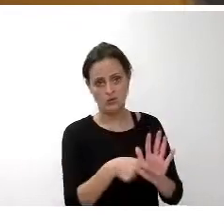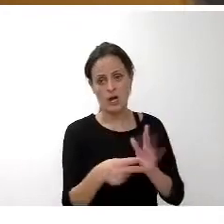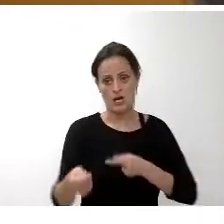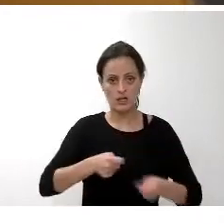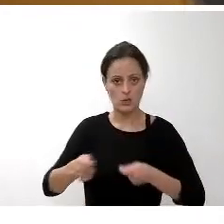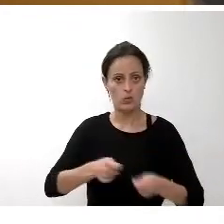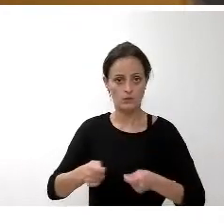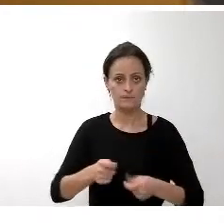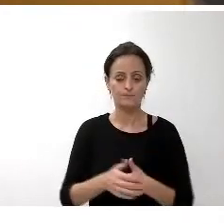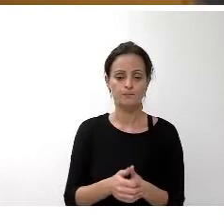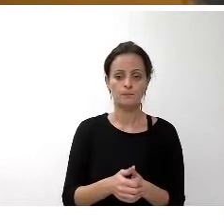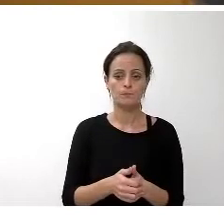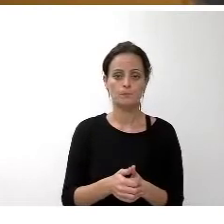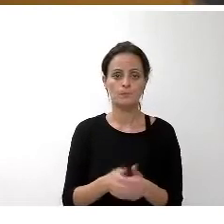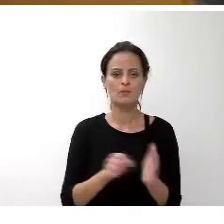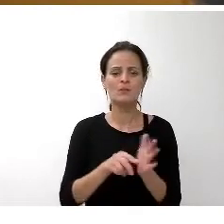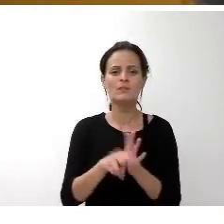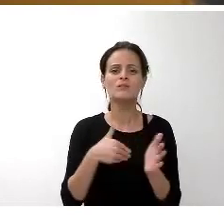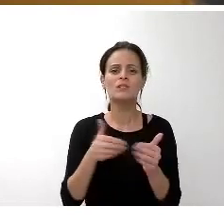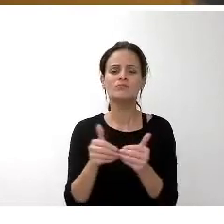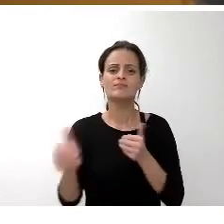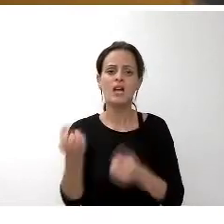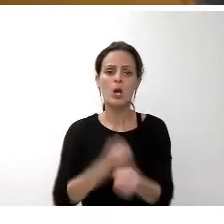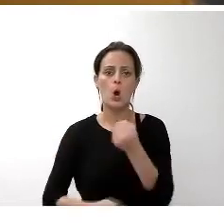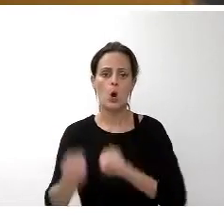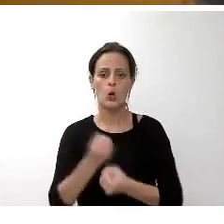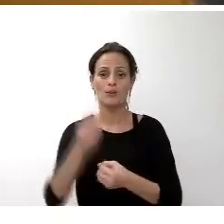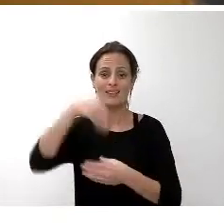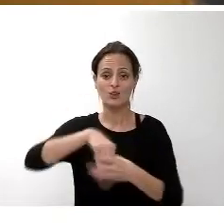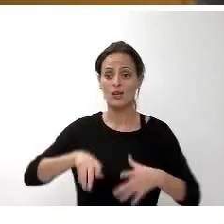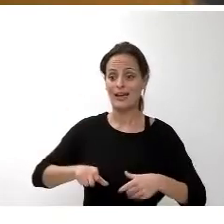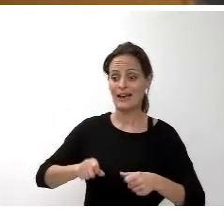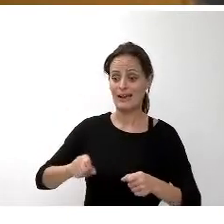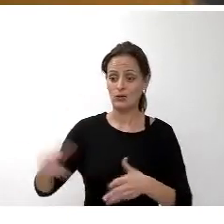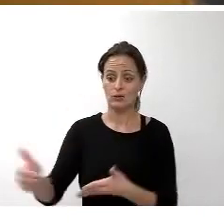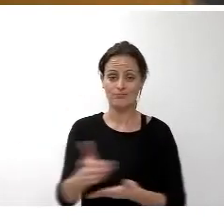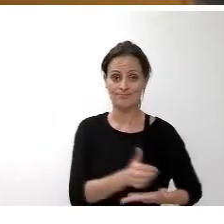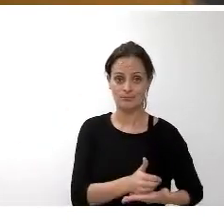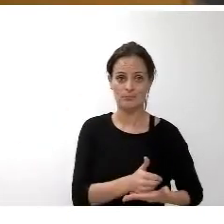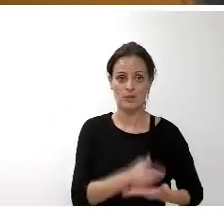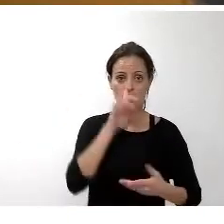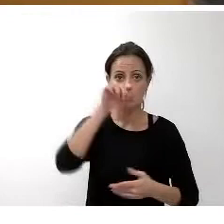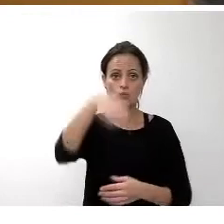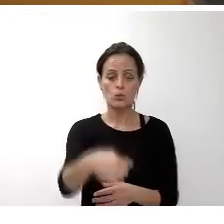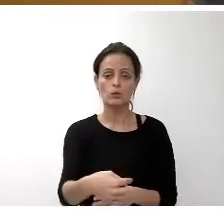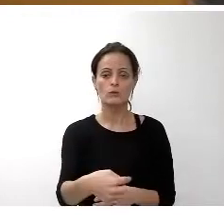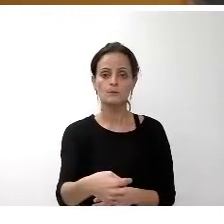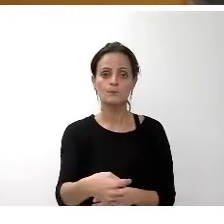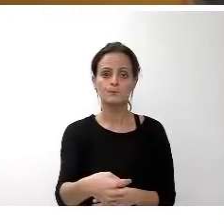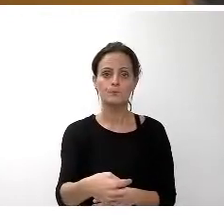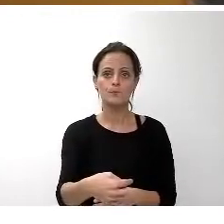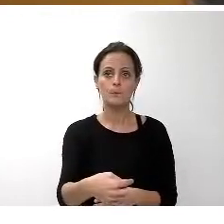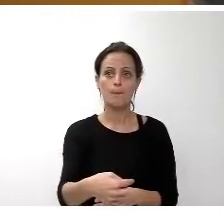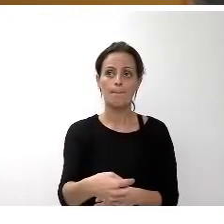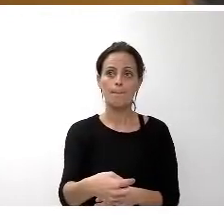Las perspectivas económicas en las que se encuadra el conjunto de ingresos y gastos de la corporación para el próximo año vienen marcadas según distintas